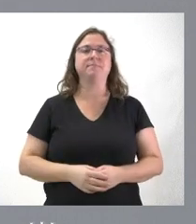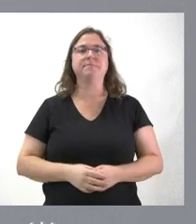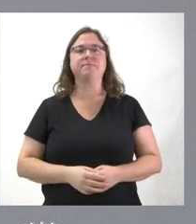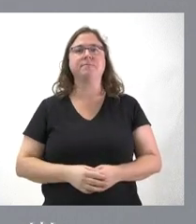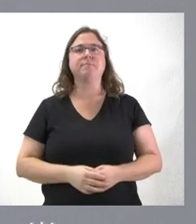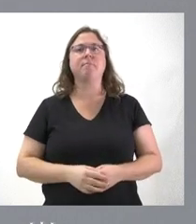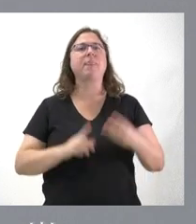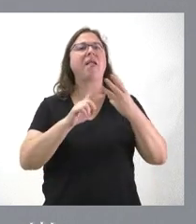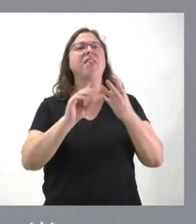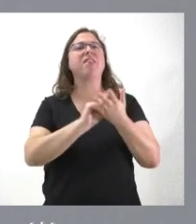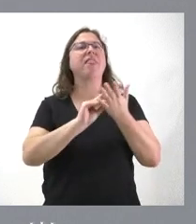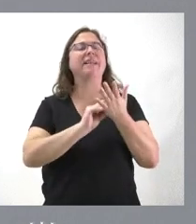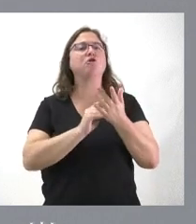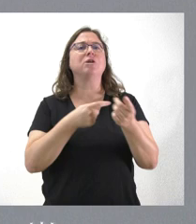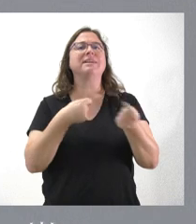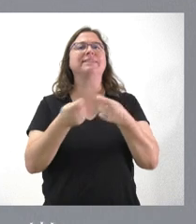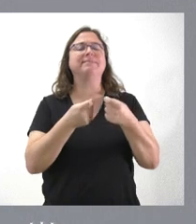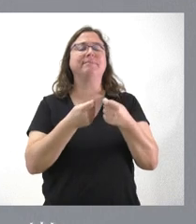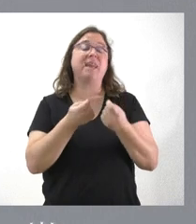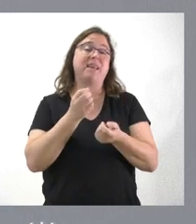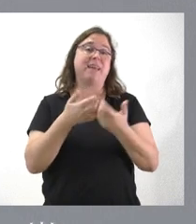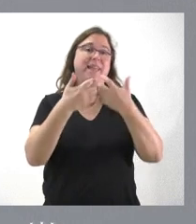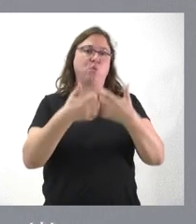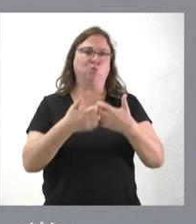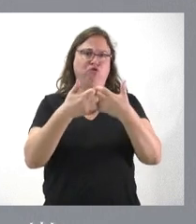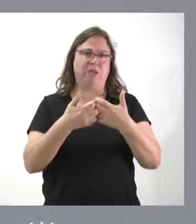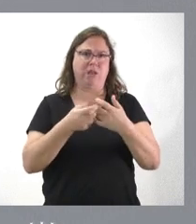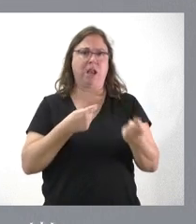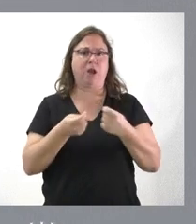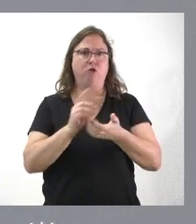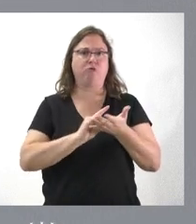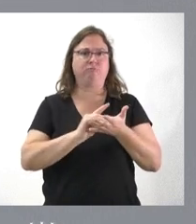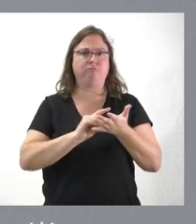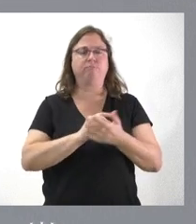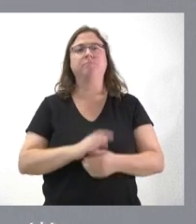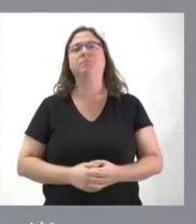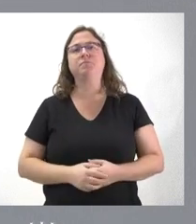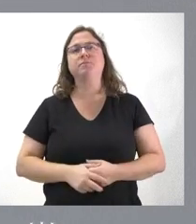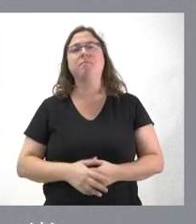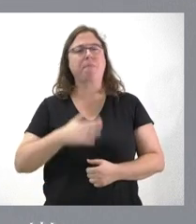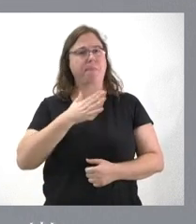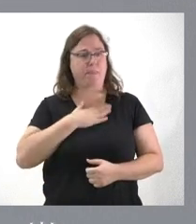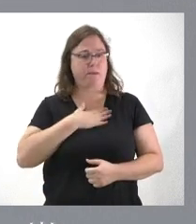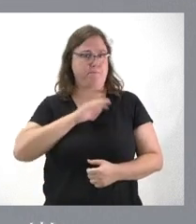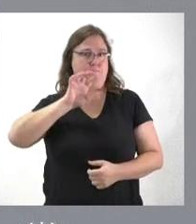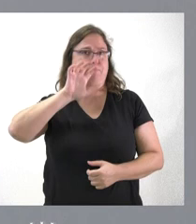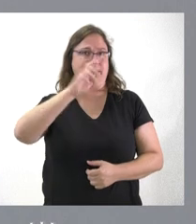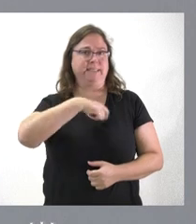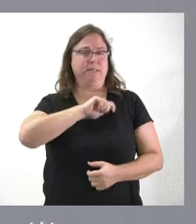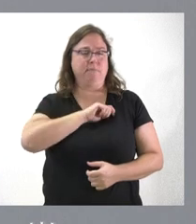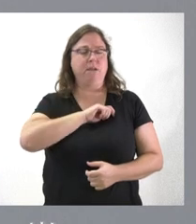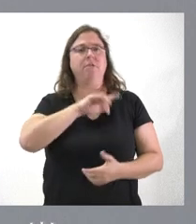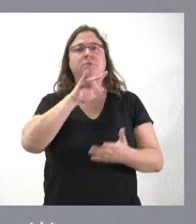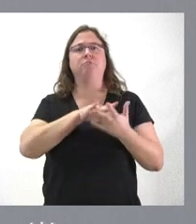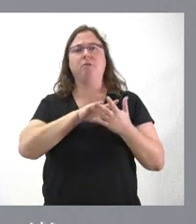que hemos conocido es la cifra de negocios en la industria, donde en nuestro país se aprecia una caída